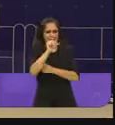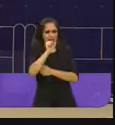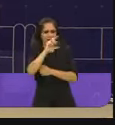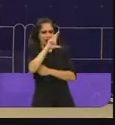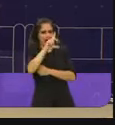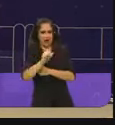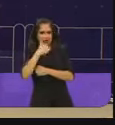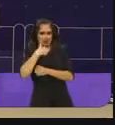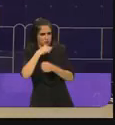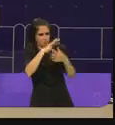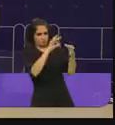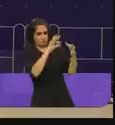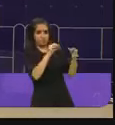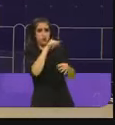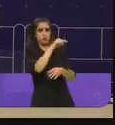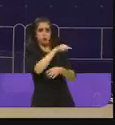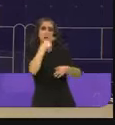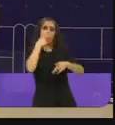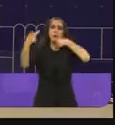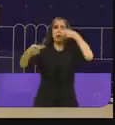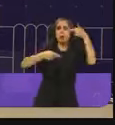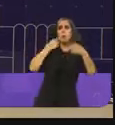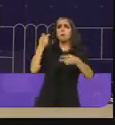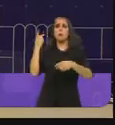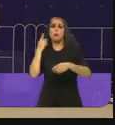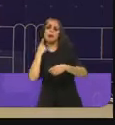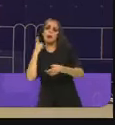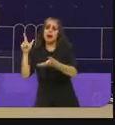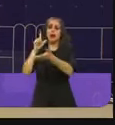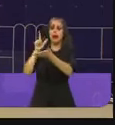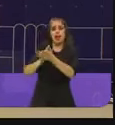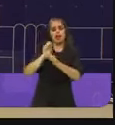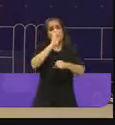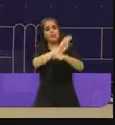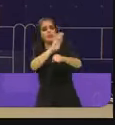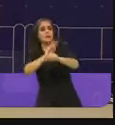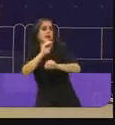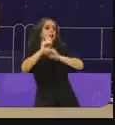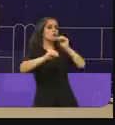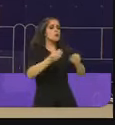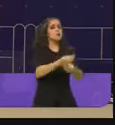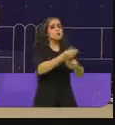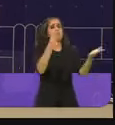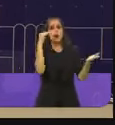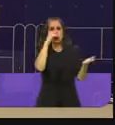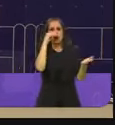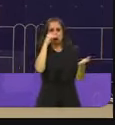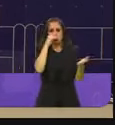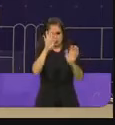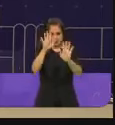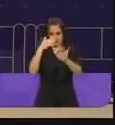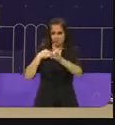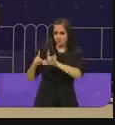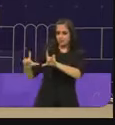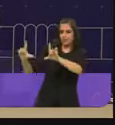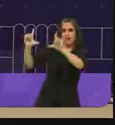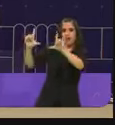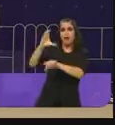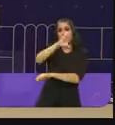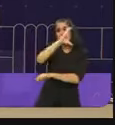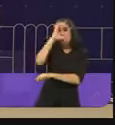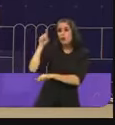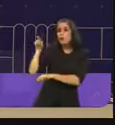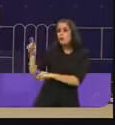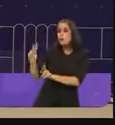llenado y has dicho que la política social y que la gratuidad. Te voy a mostrar esta foto de cómo vendes el